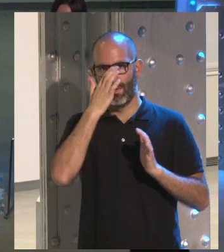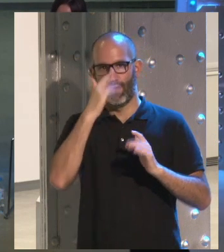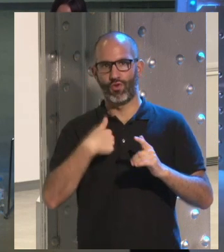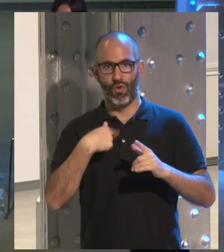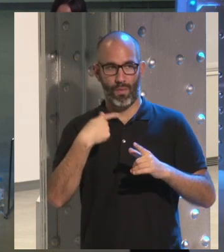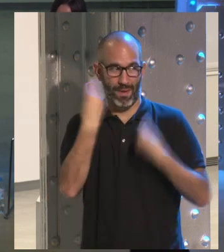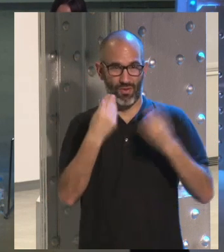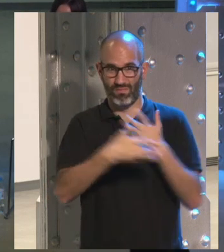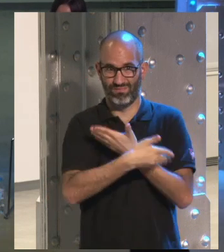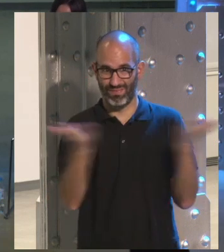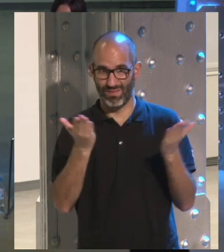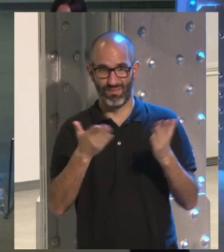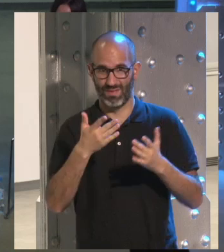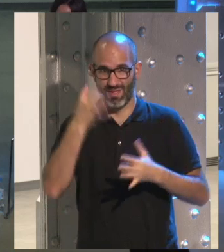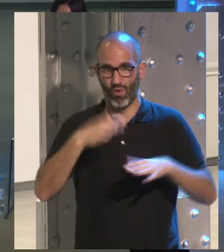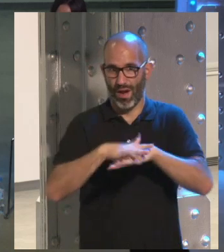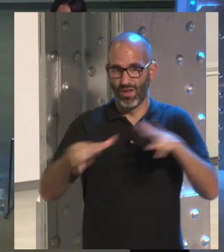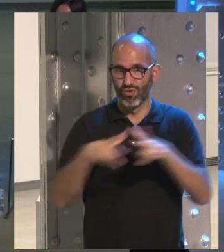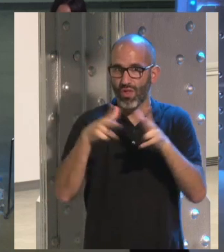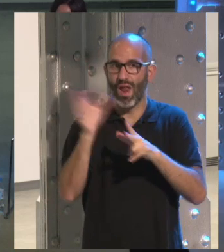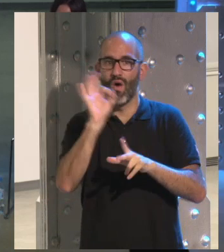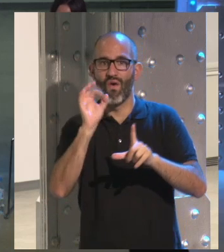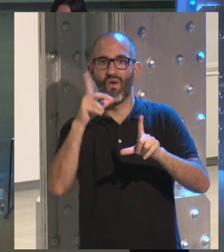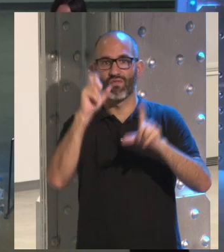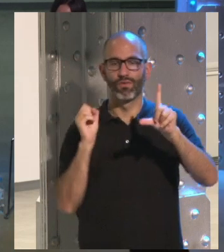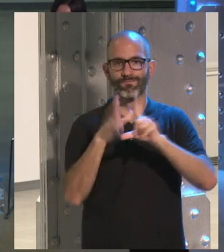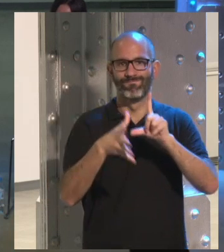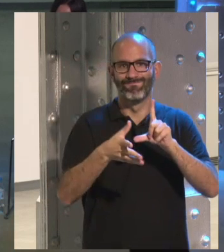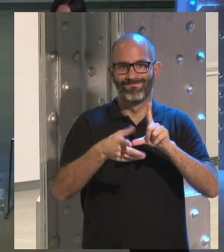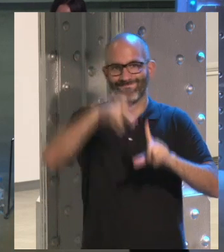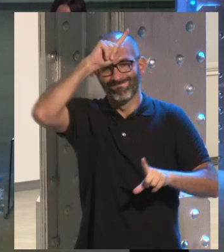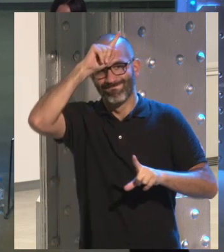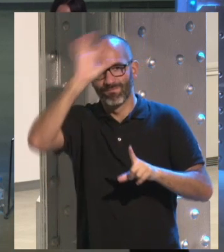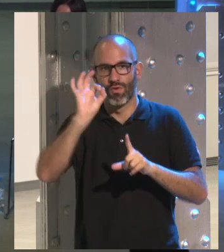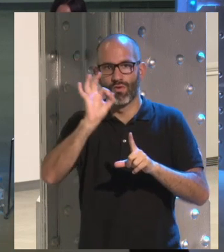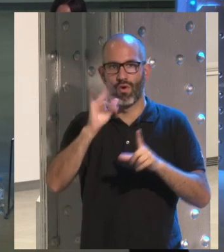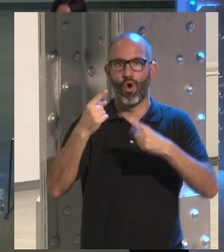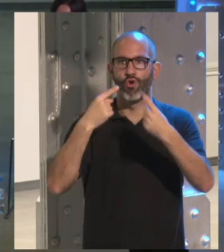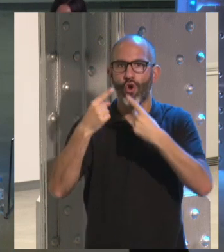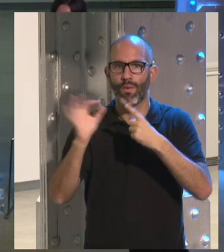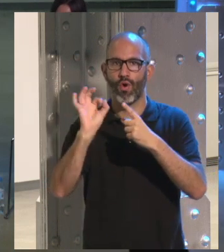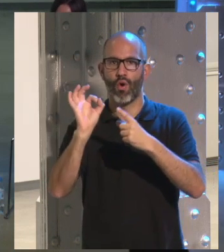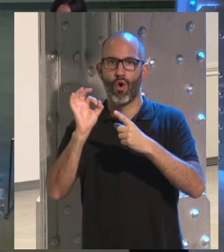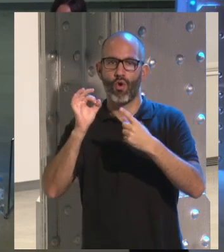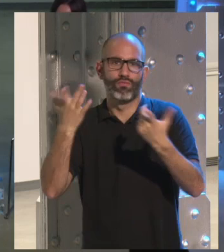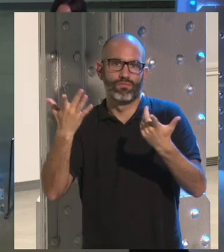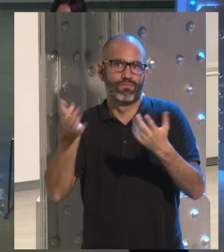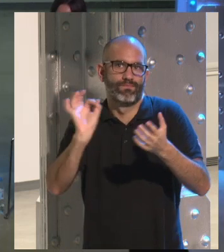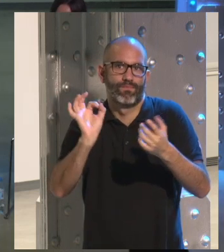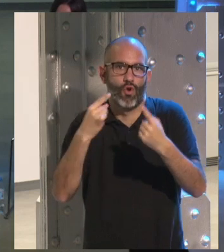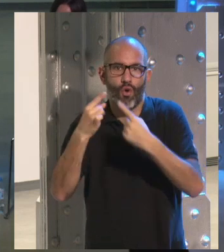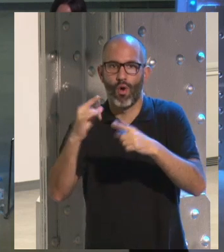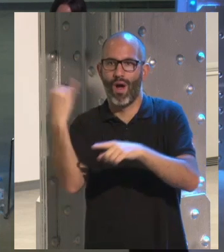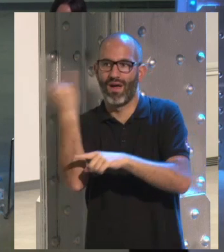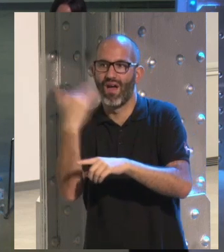gente que no haya metido la pata en alguna red social, que no haya subido una foto que no debía, que no haya mentido a un novio, a un